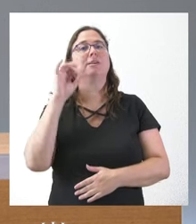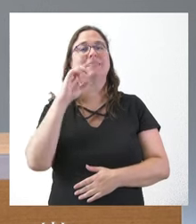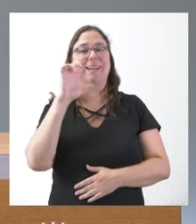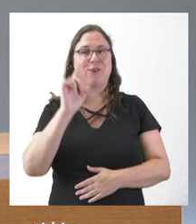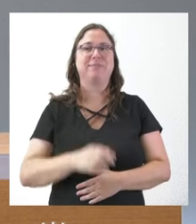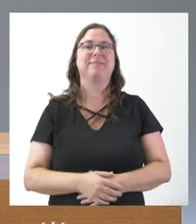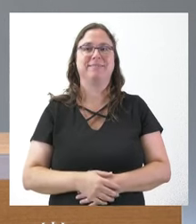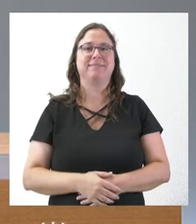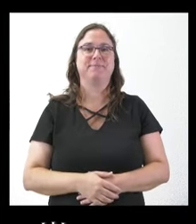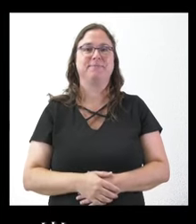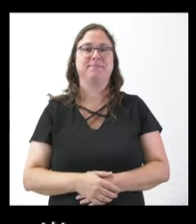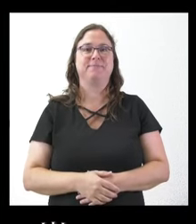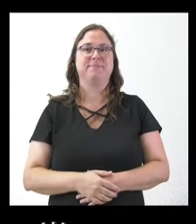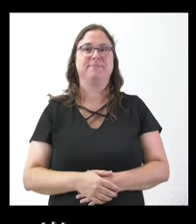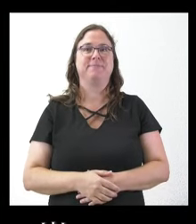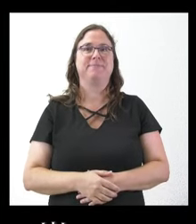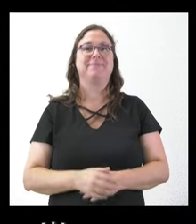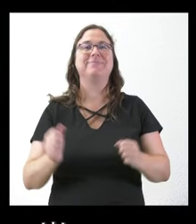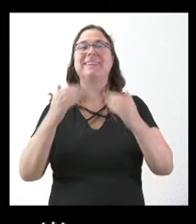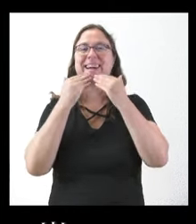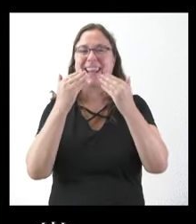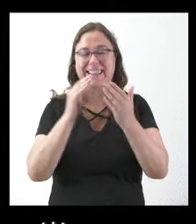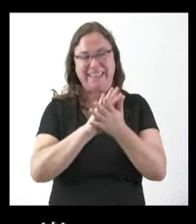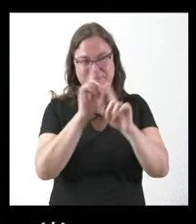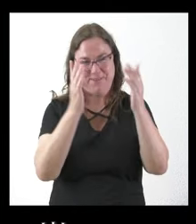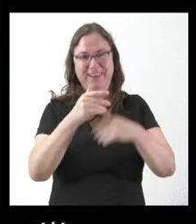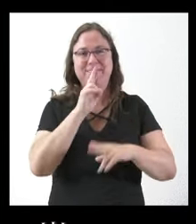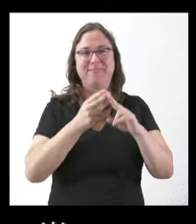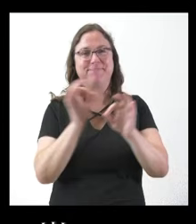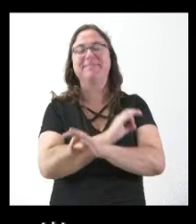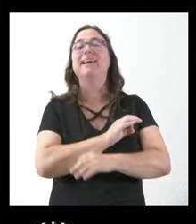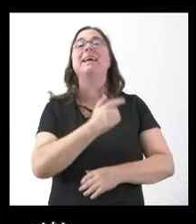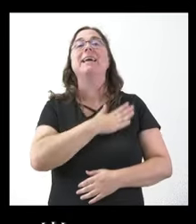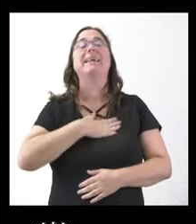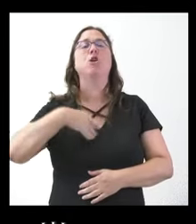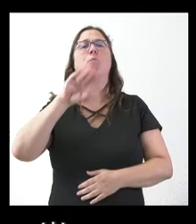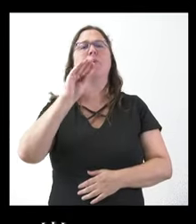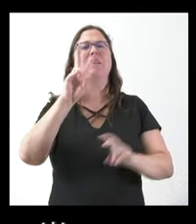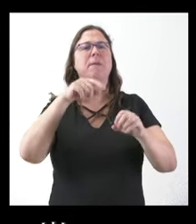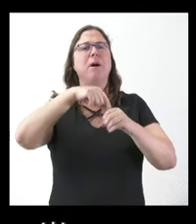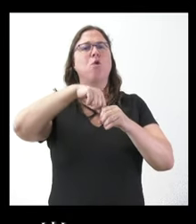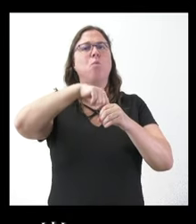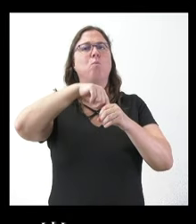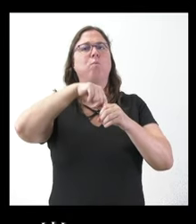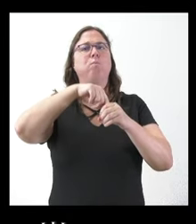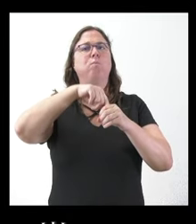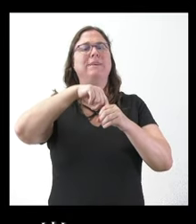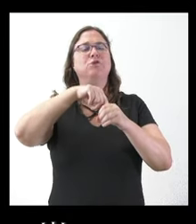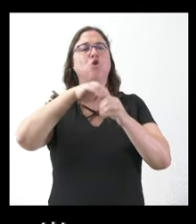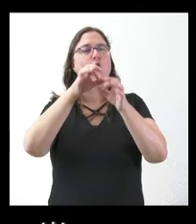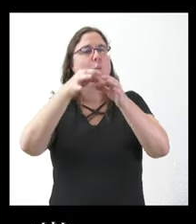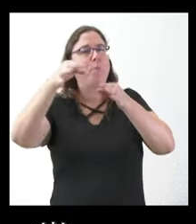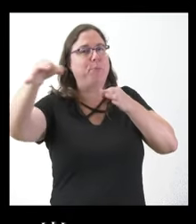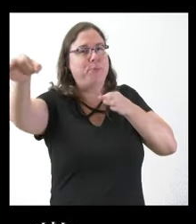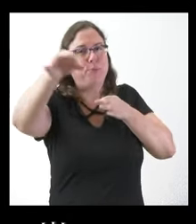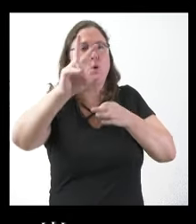Adelante, Sergio. Vale, nada, tranquila, no hay problema. Yo quería preguntar sobre esto de los puestos ultraperiféricos. También me ha quedado